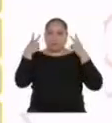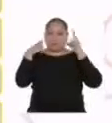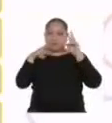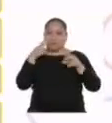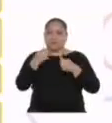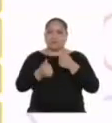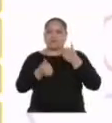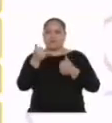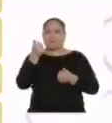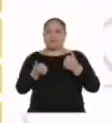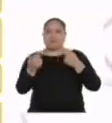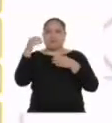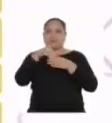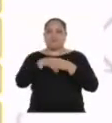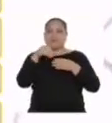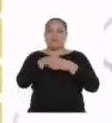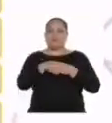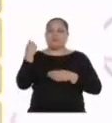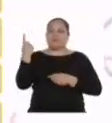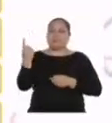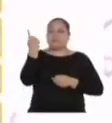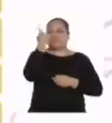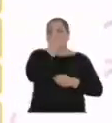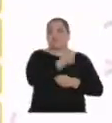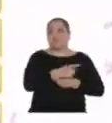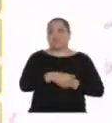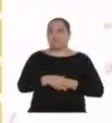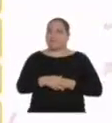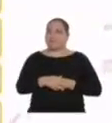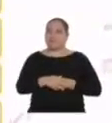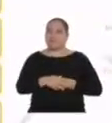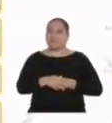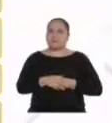qué instituciones se encuentran en cada división.